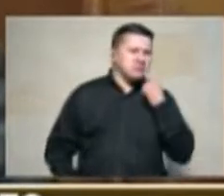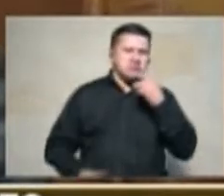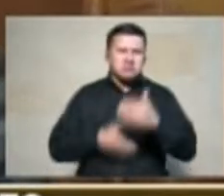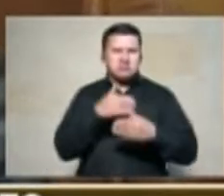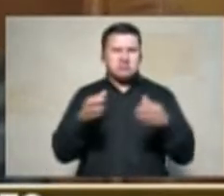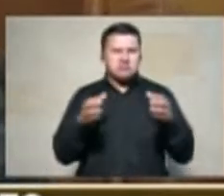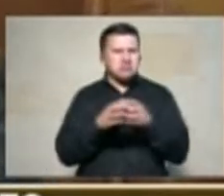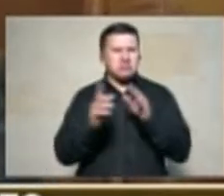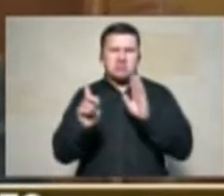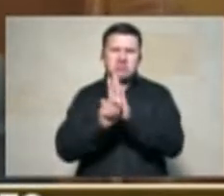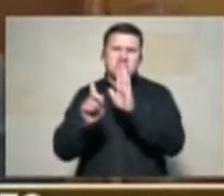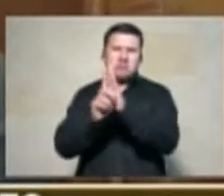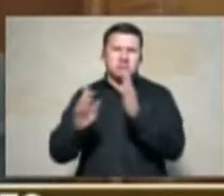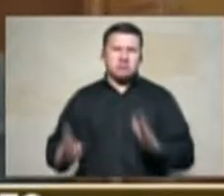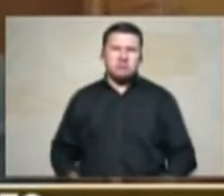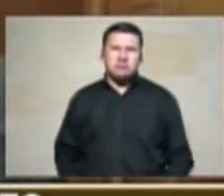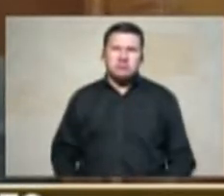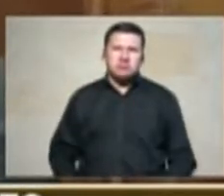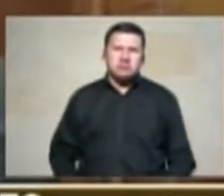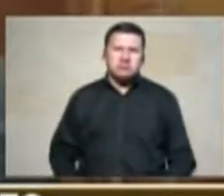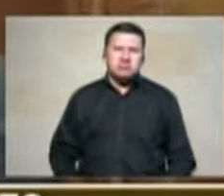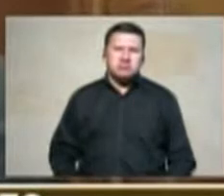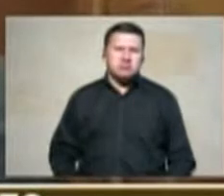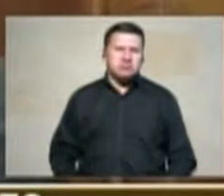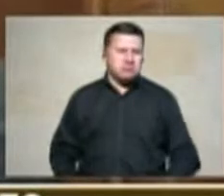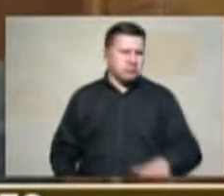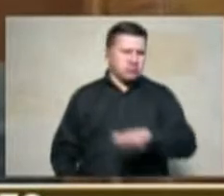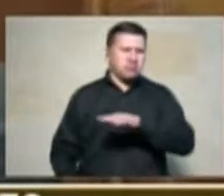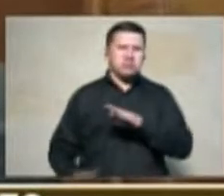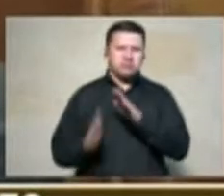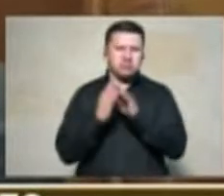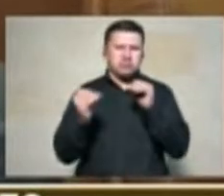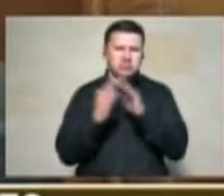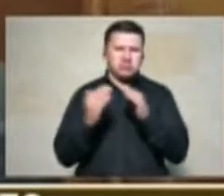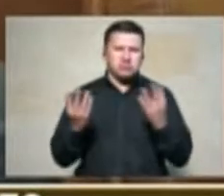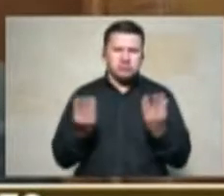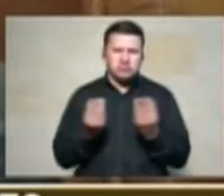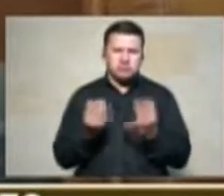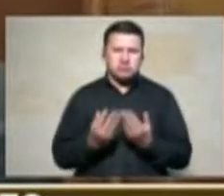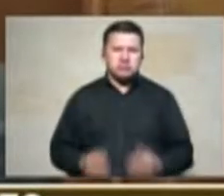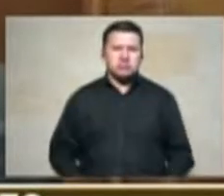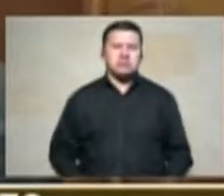procedió a ese despojo y como bajo amenazas